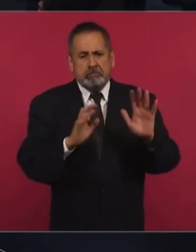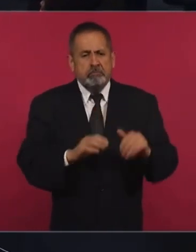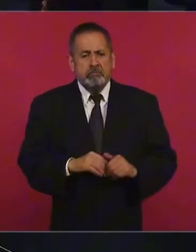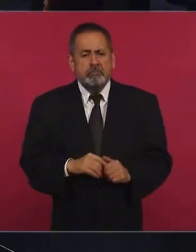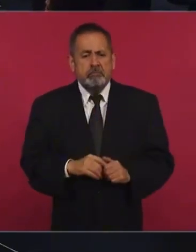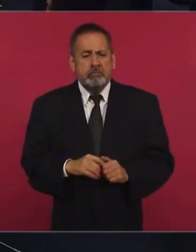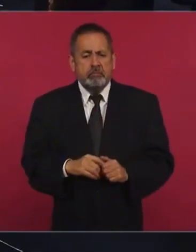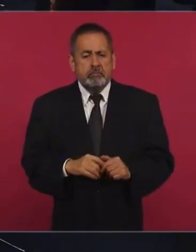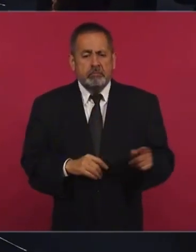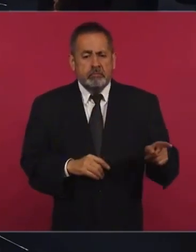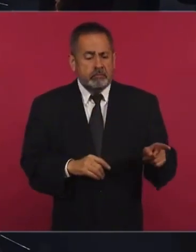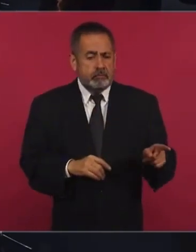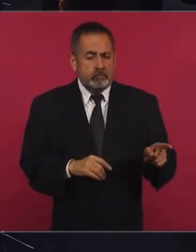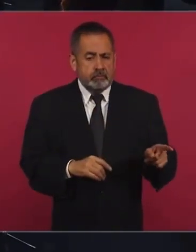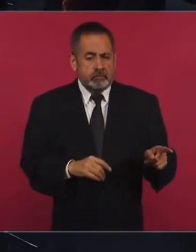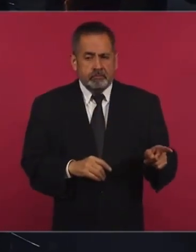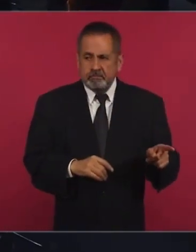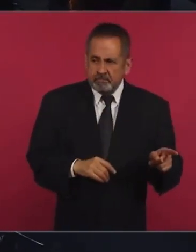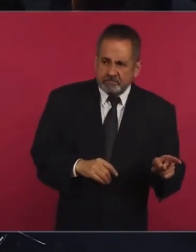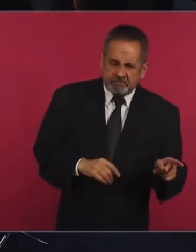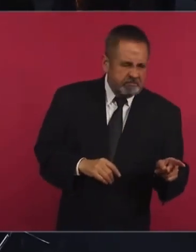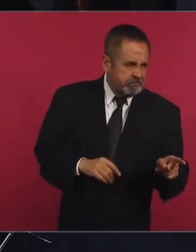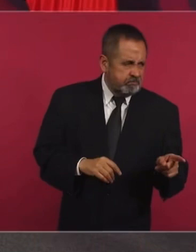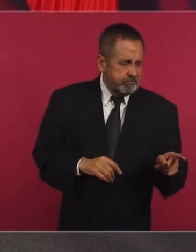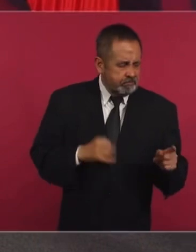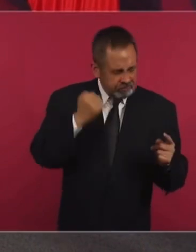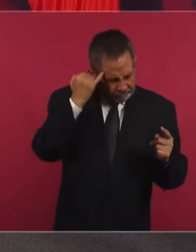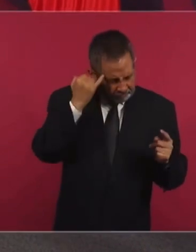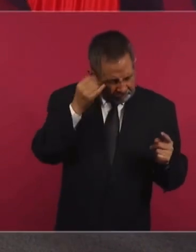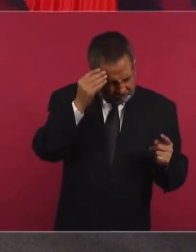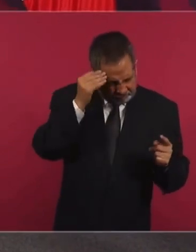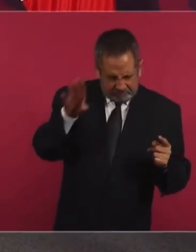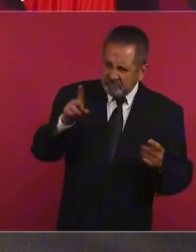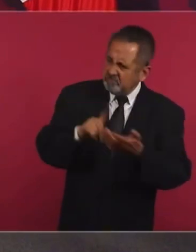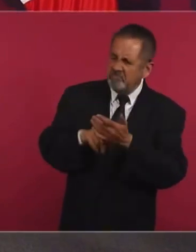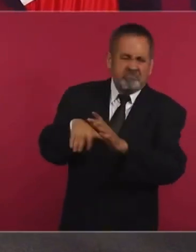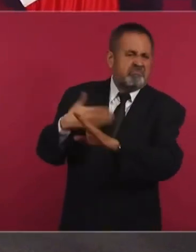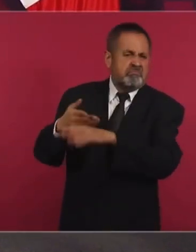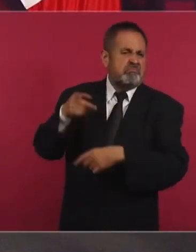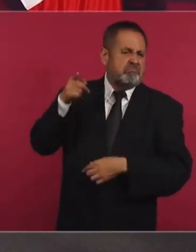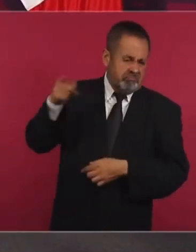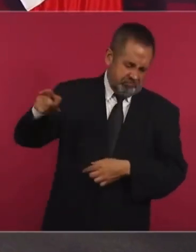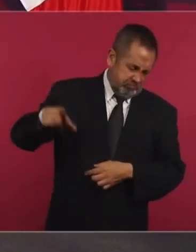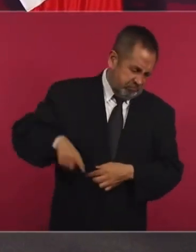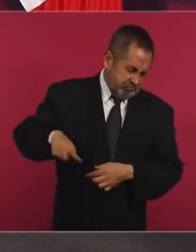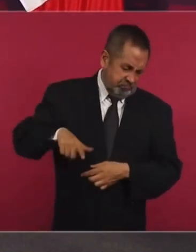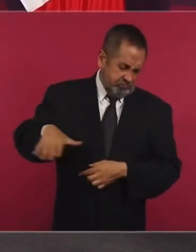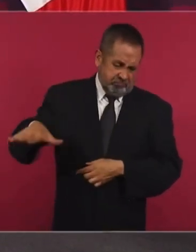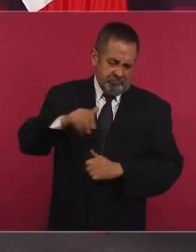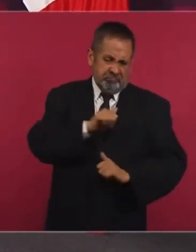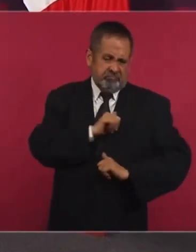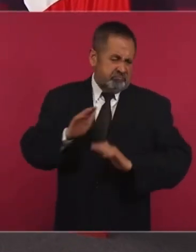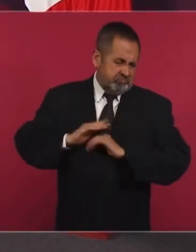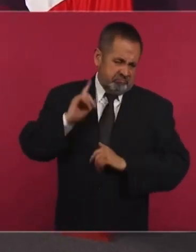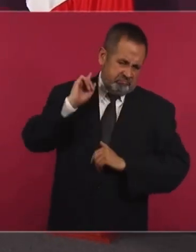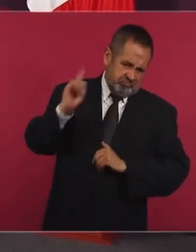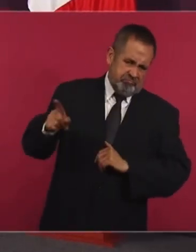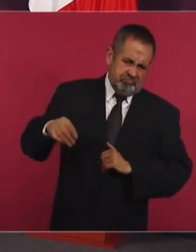la consigna es fue el Estado, fue el Ejército